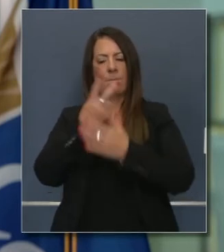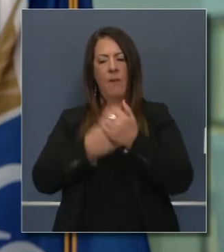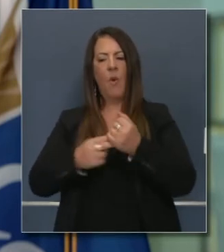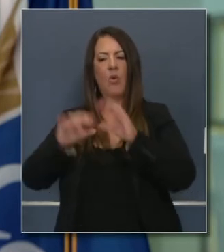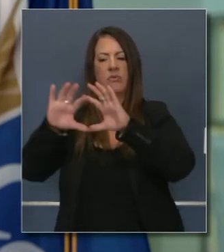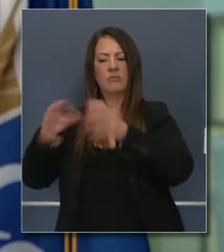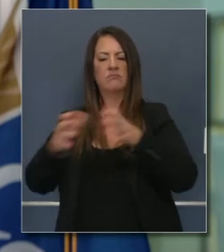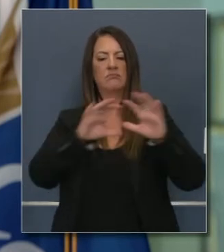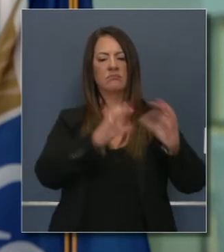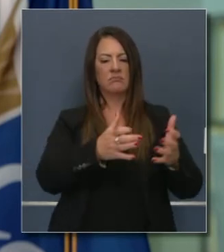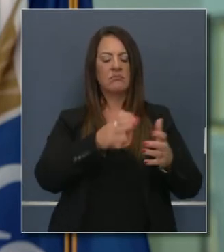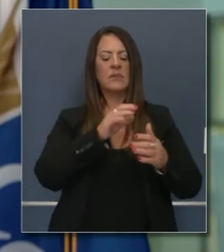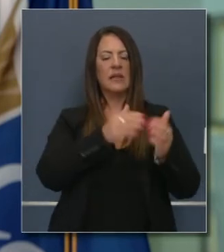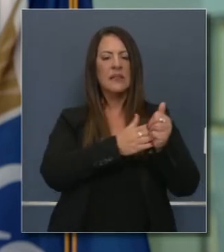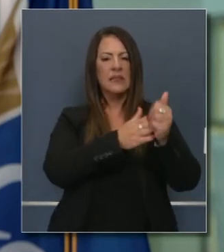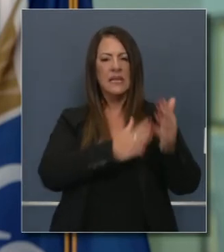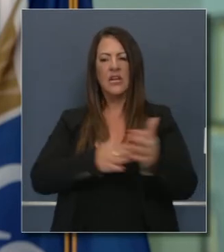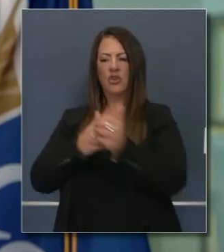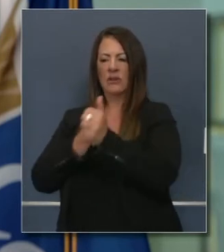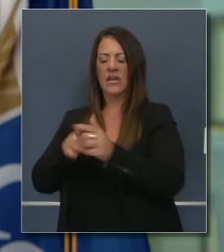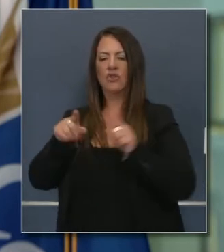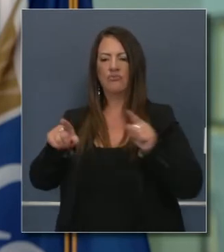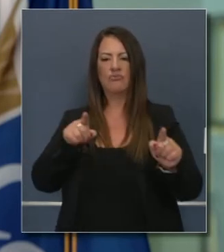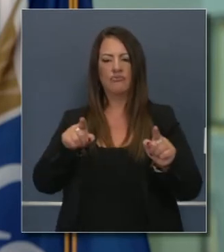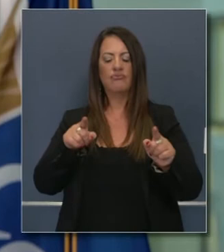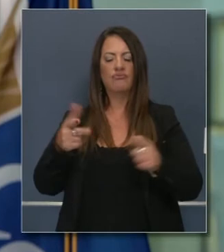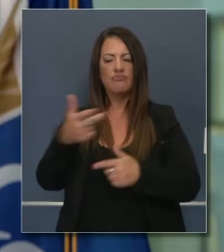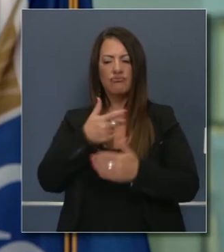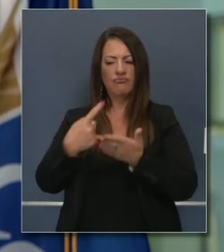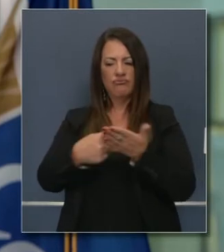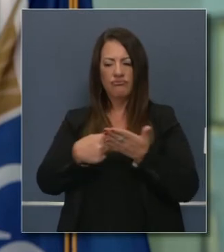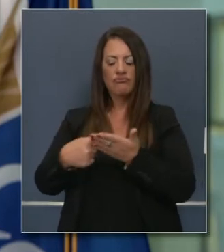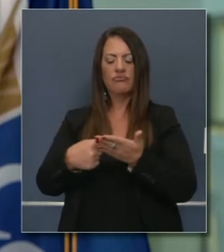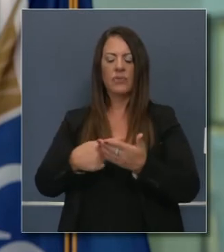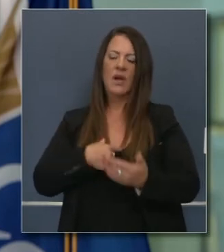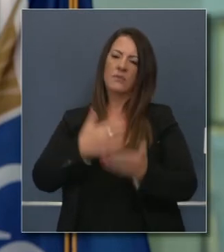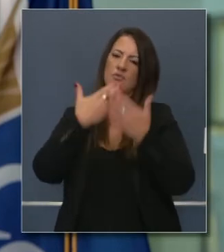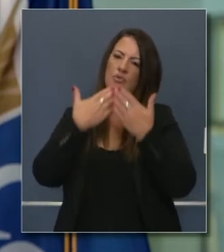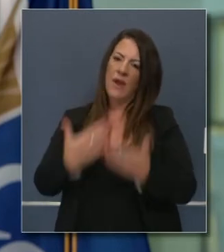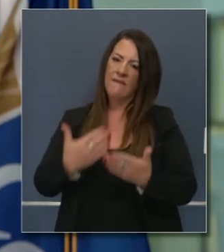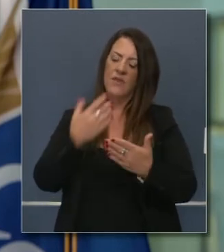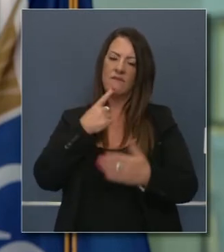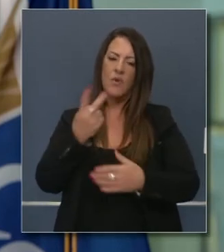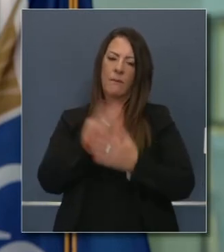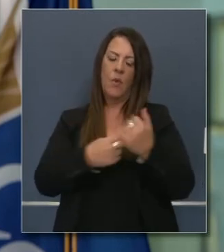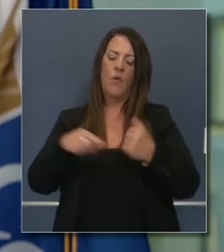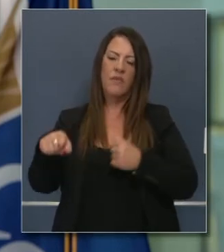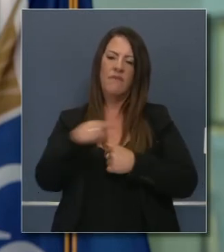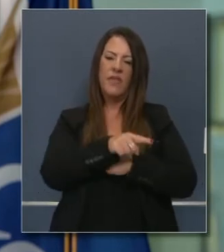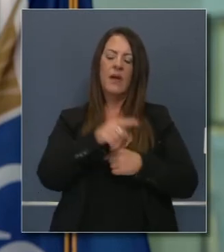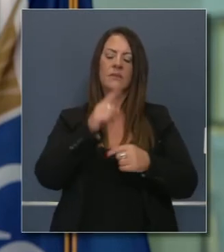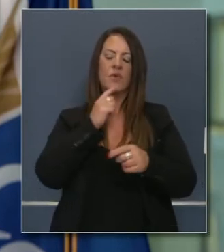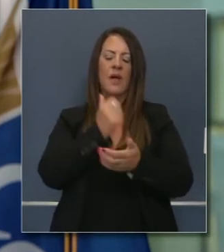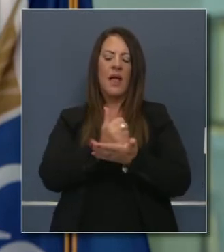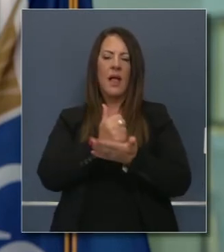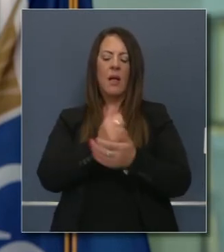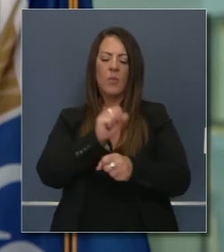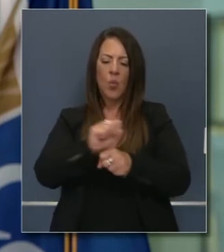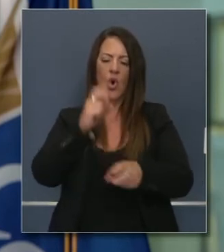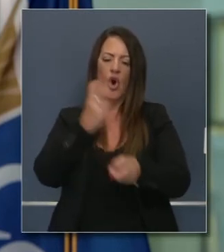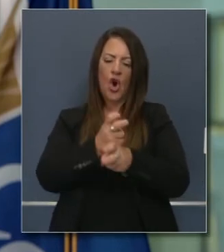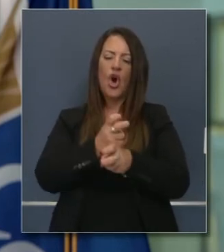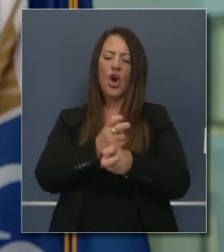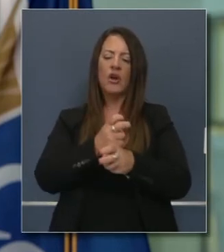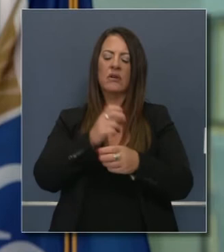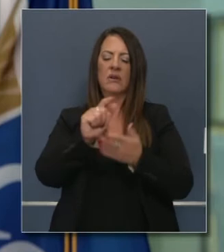vocero Randall y el vocero temporal Atkins. Los líderes están trabajando en estas propuestas de ley. Estamos,